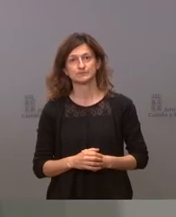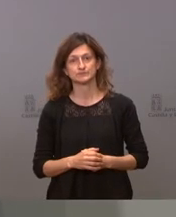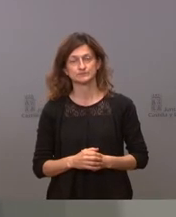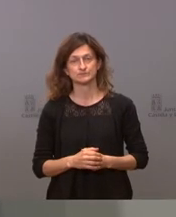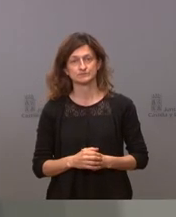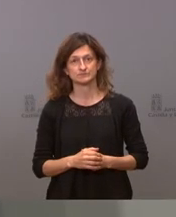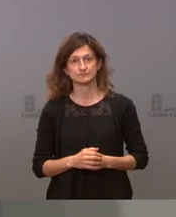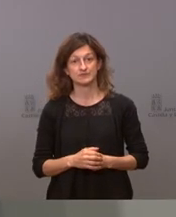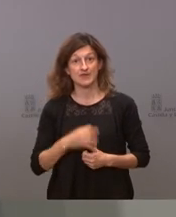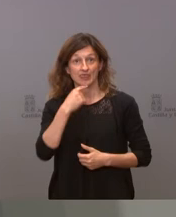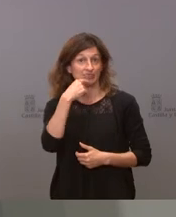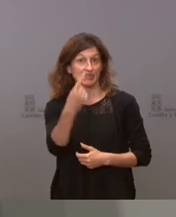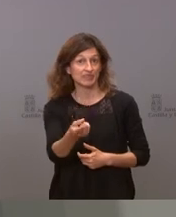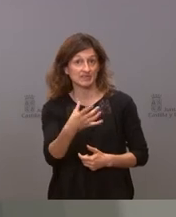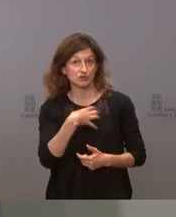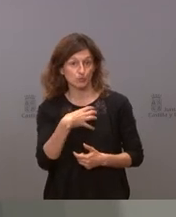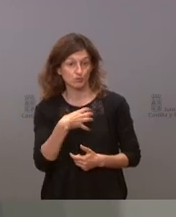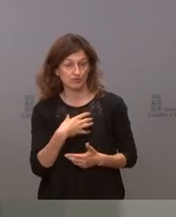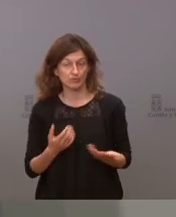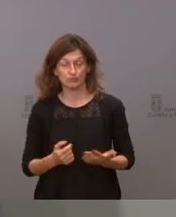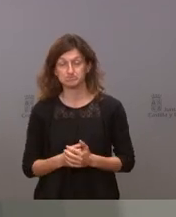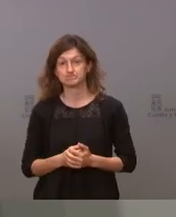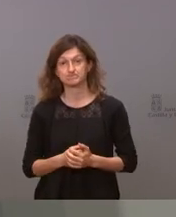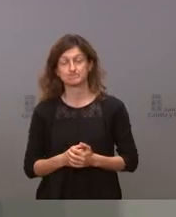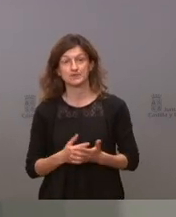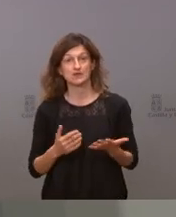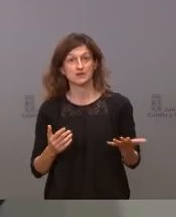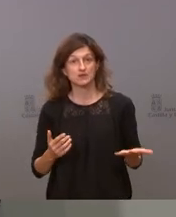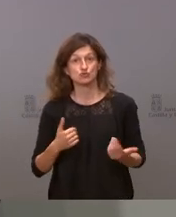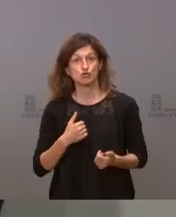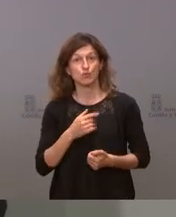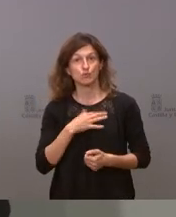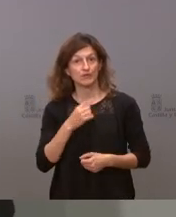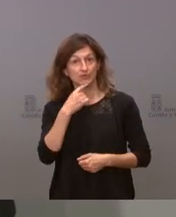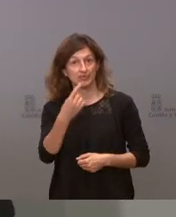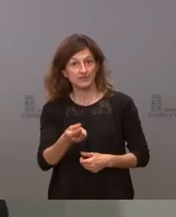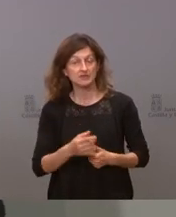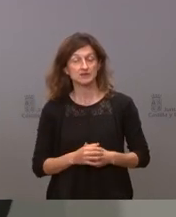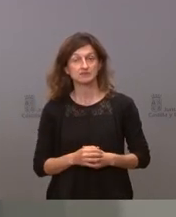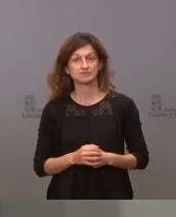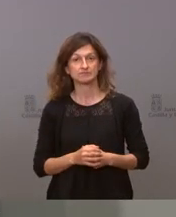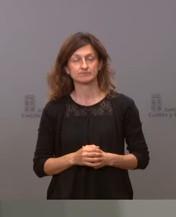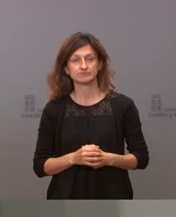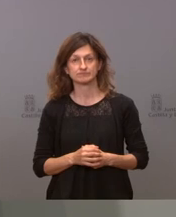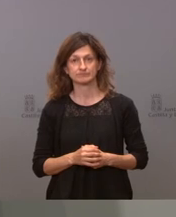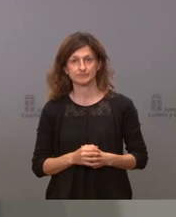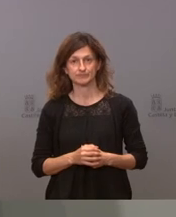No se lo puedo decir lo que sí que le puedo decir es que este tipo